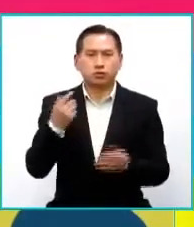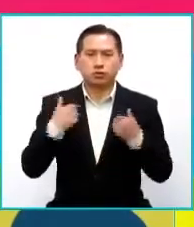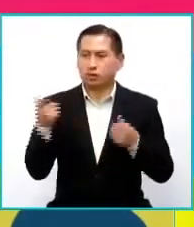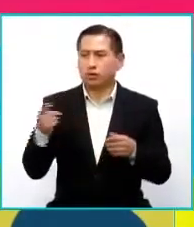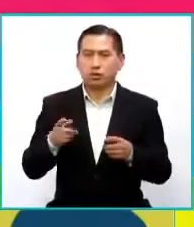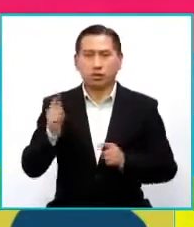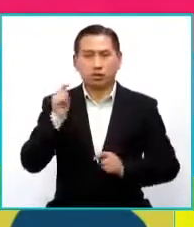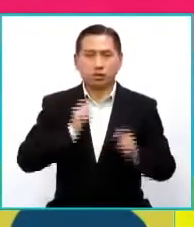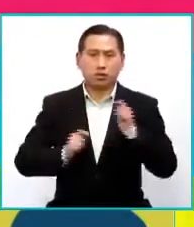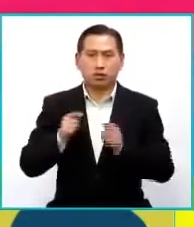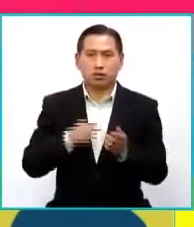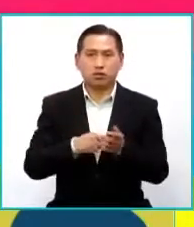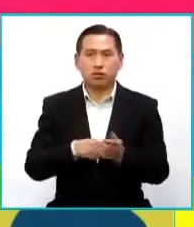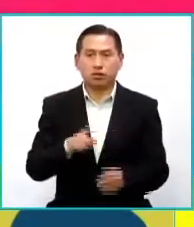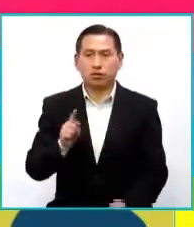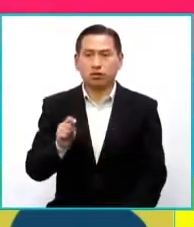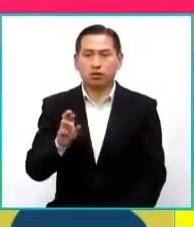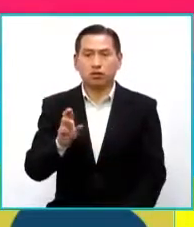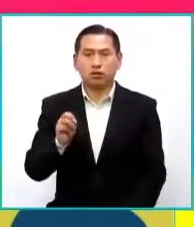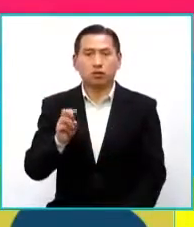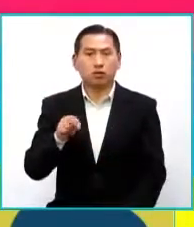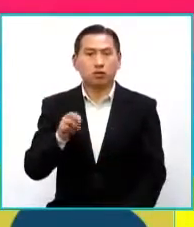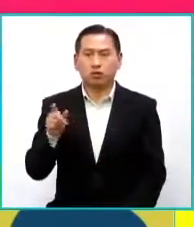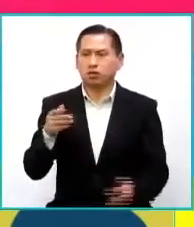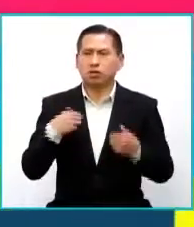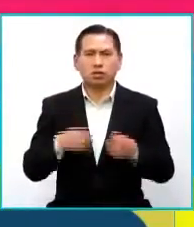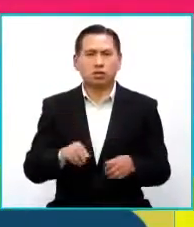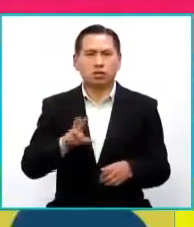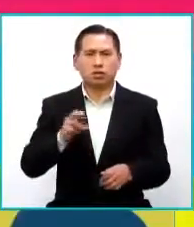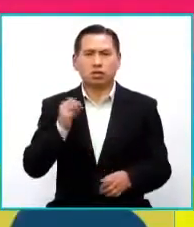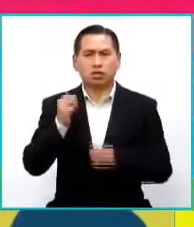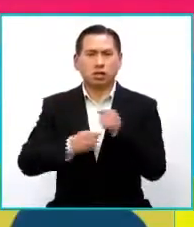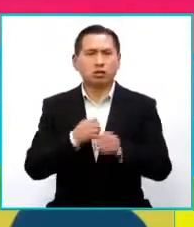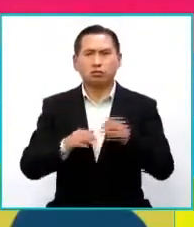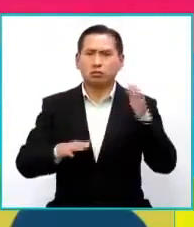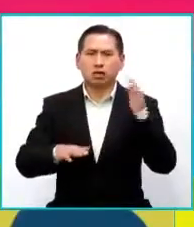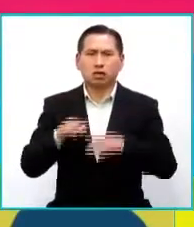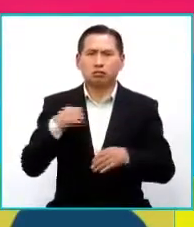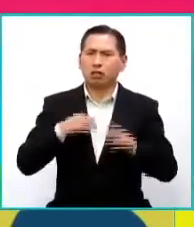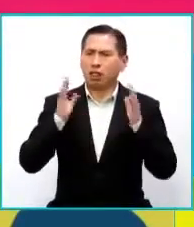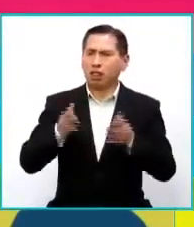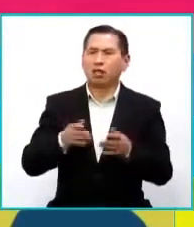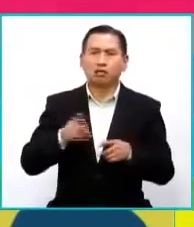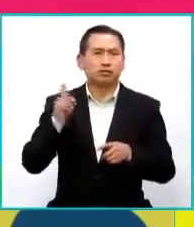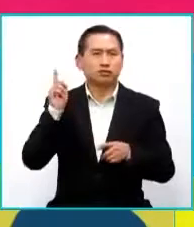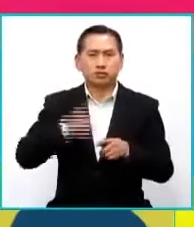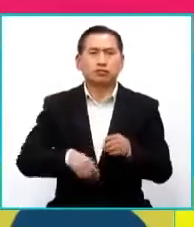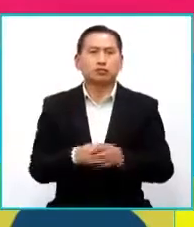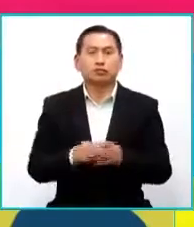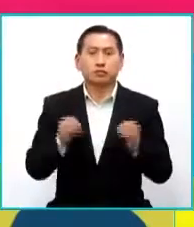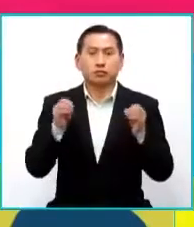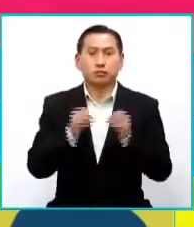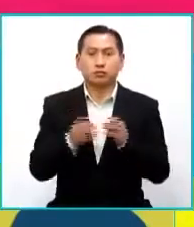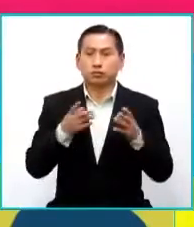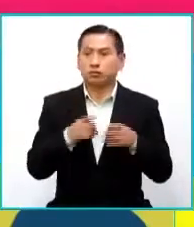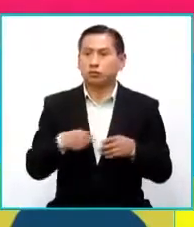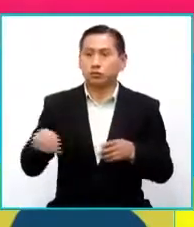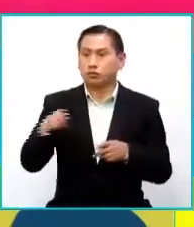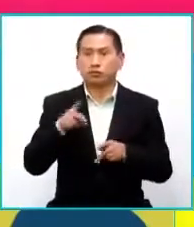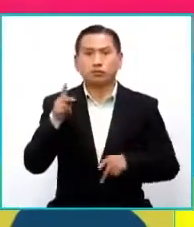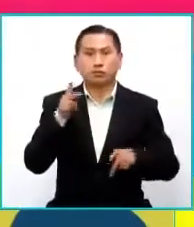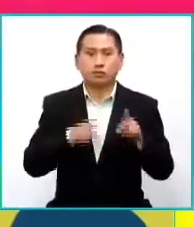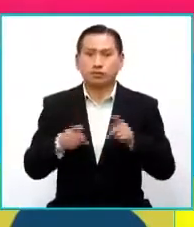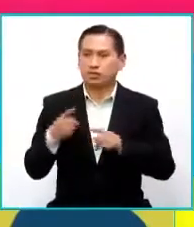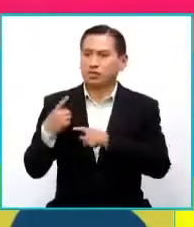ya tiene más de 30 años, entonces no lo podemos dejar así nomás. Además que habemos muchas personas